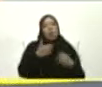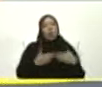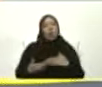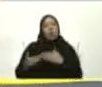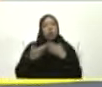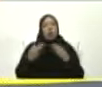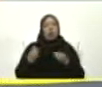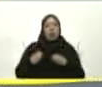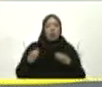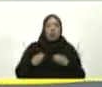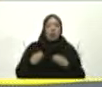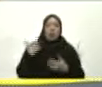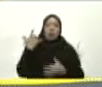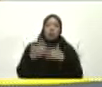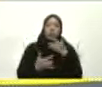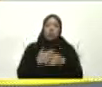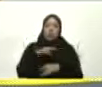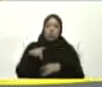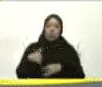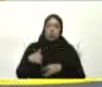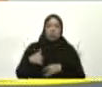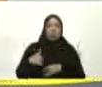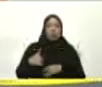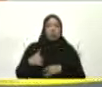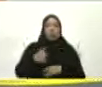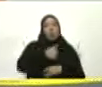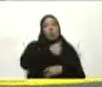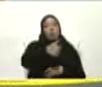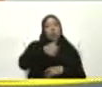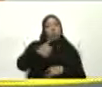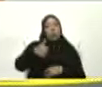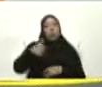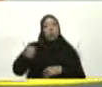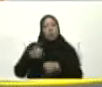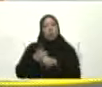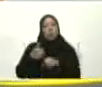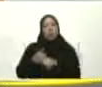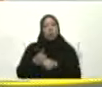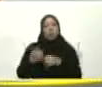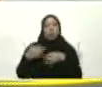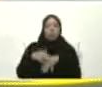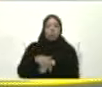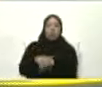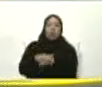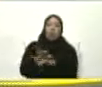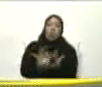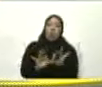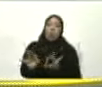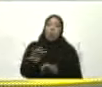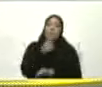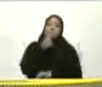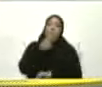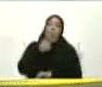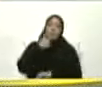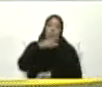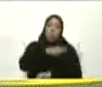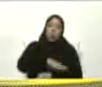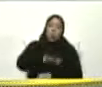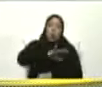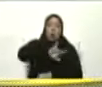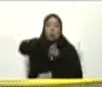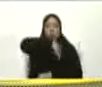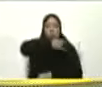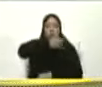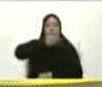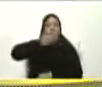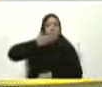vida En esta facultad Por la intervención A cada uno De los espacios Que sin lugar a dudas Lo que hace Es embellecer Nuestra universidad